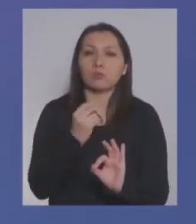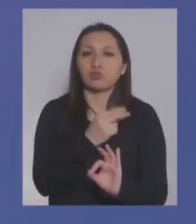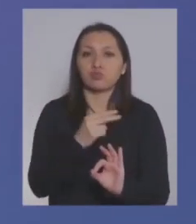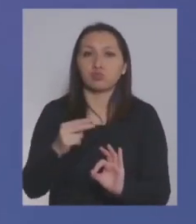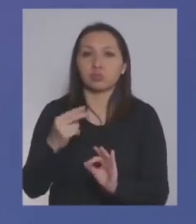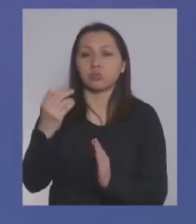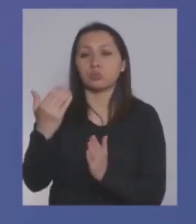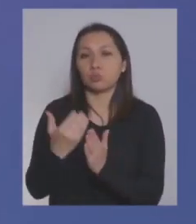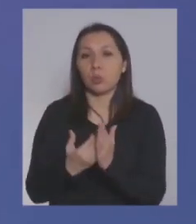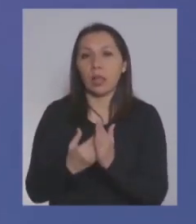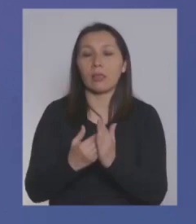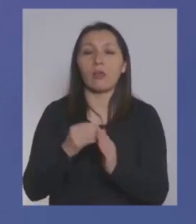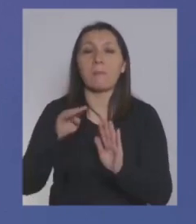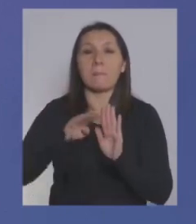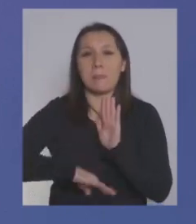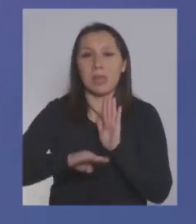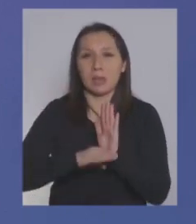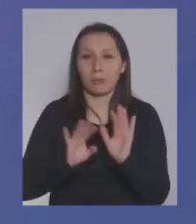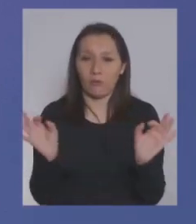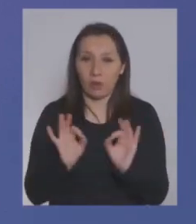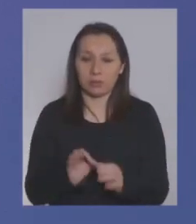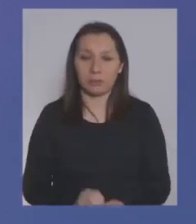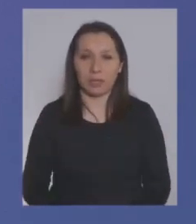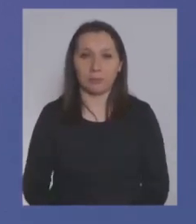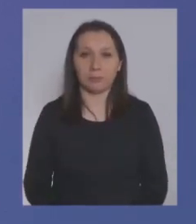los incrementos de salario mínimo me explico